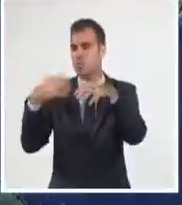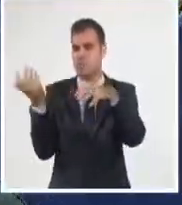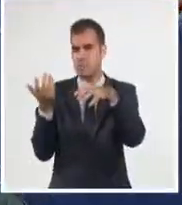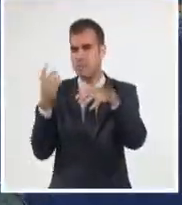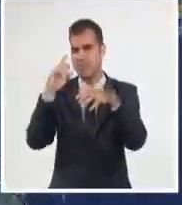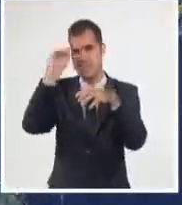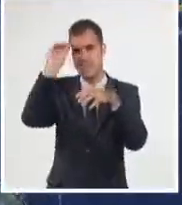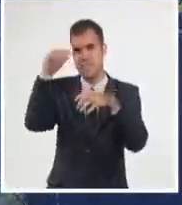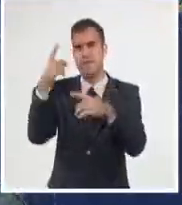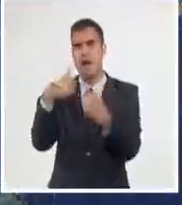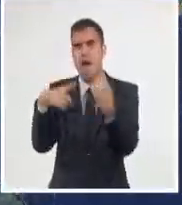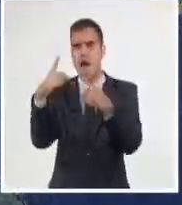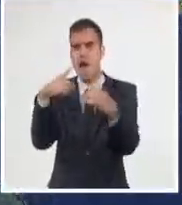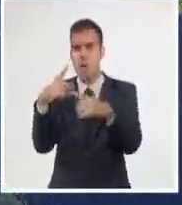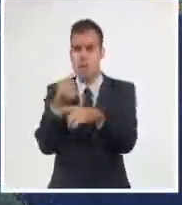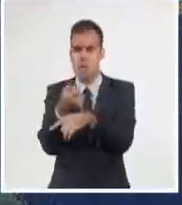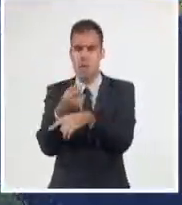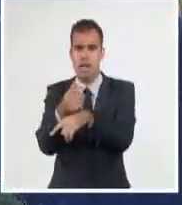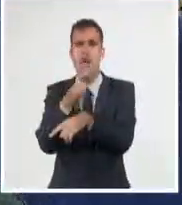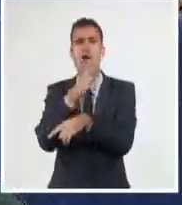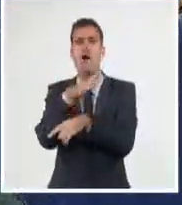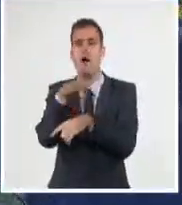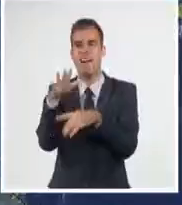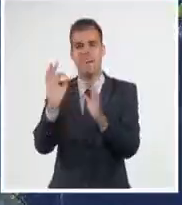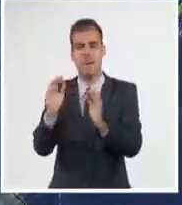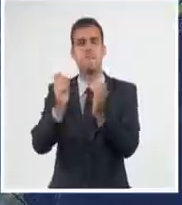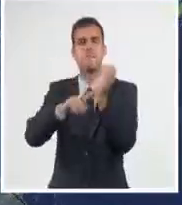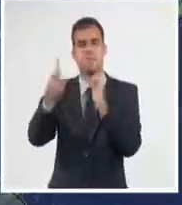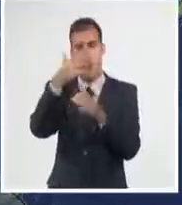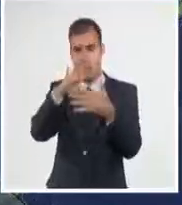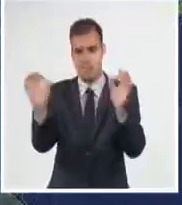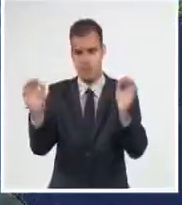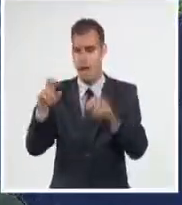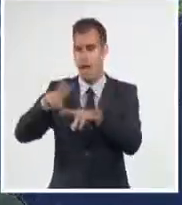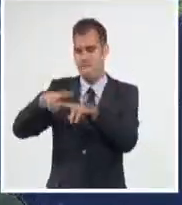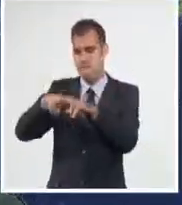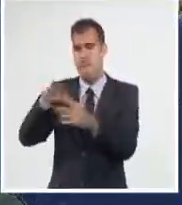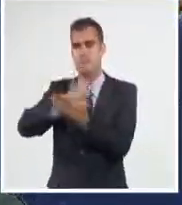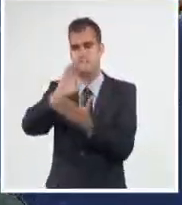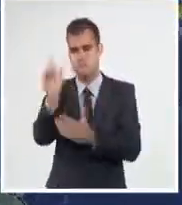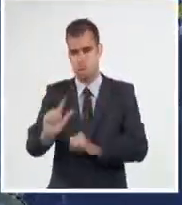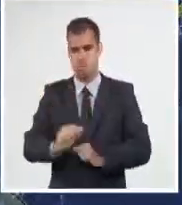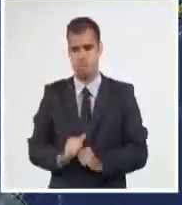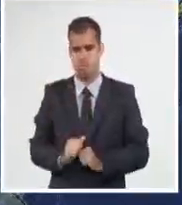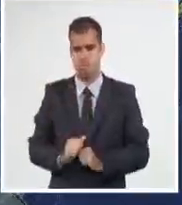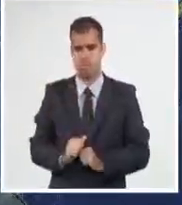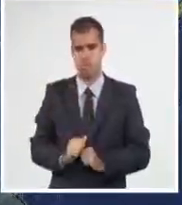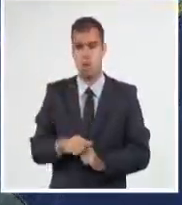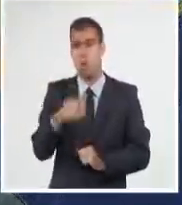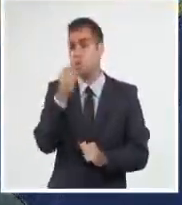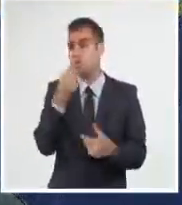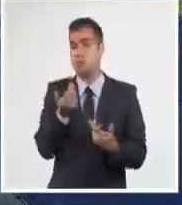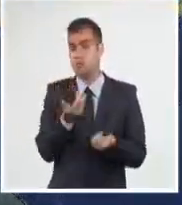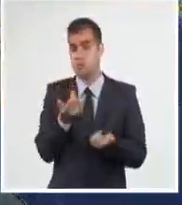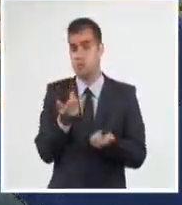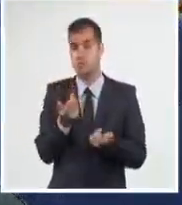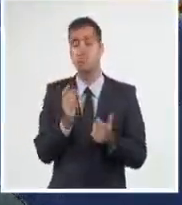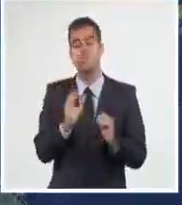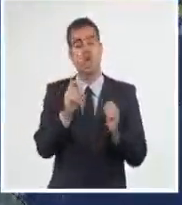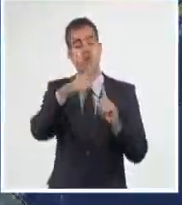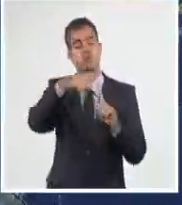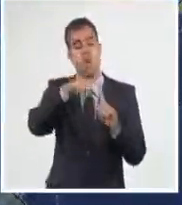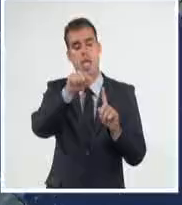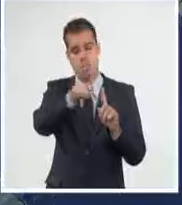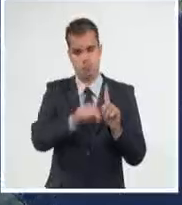del interior y sur de casi todo Artemisa, La Habana, hacia Mayabeque y hasta lo que es la provincia de las Tunas. Sin